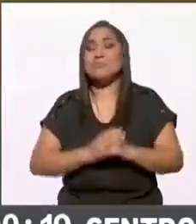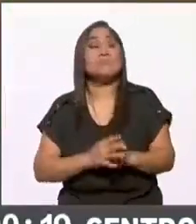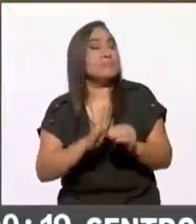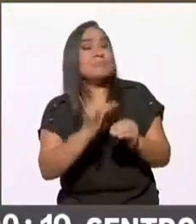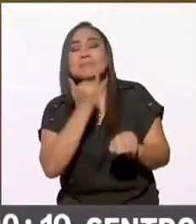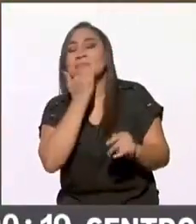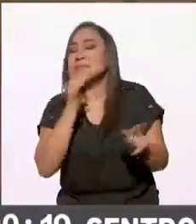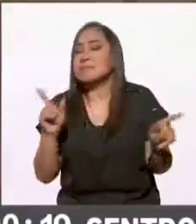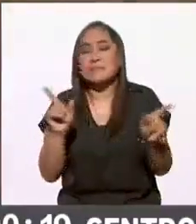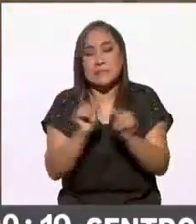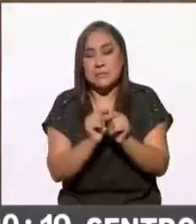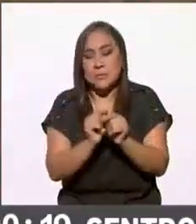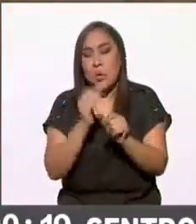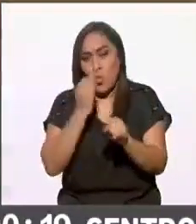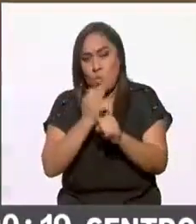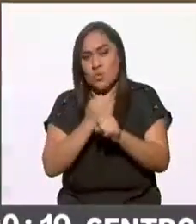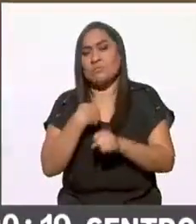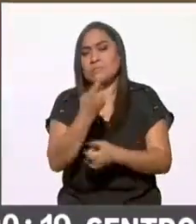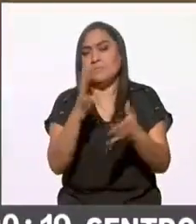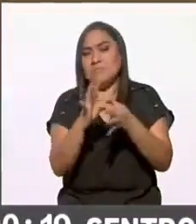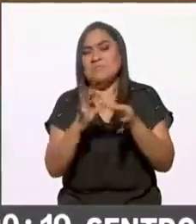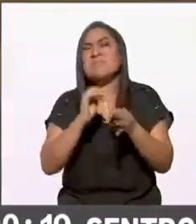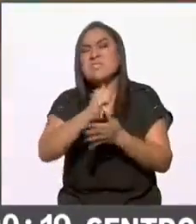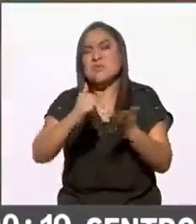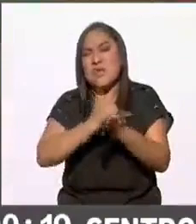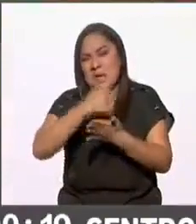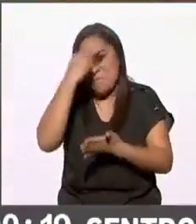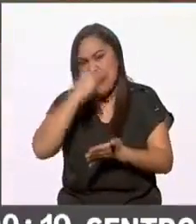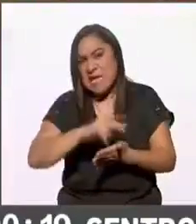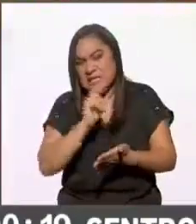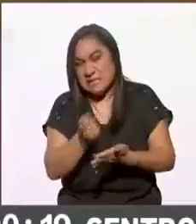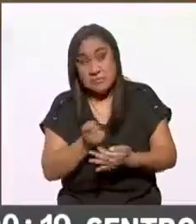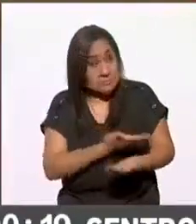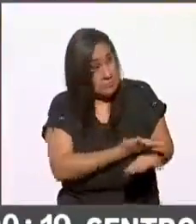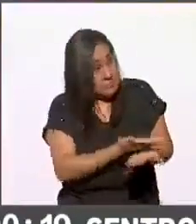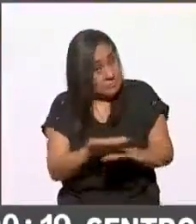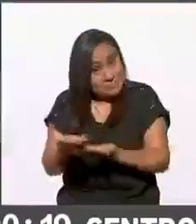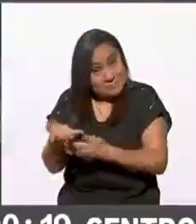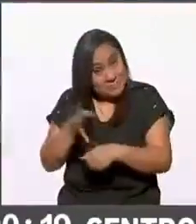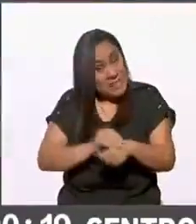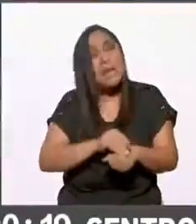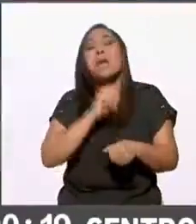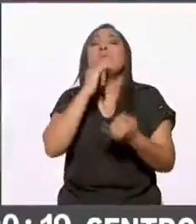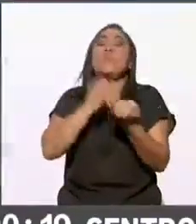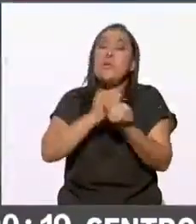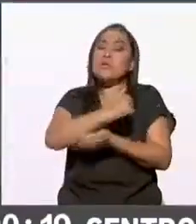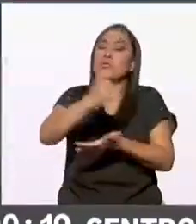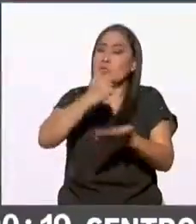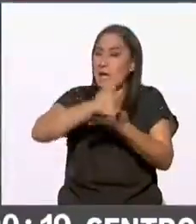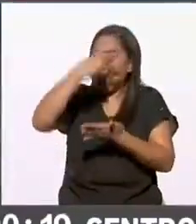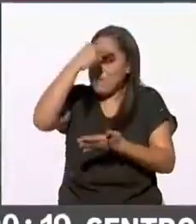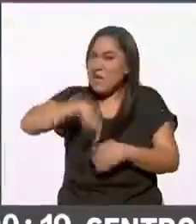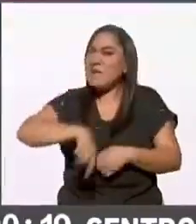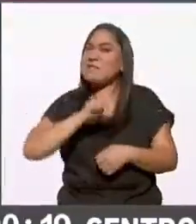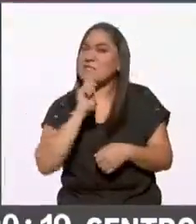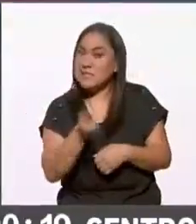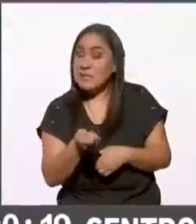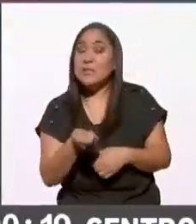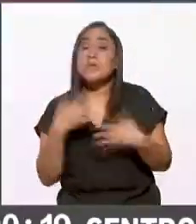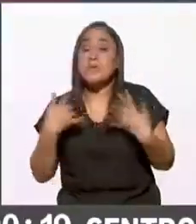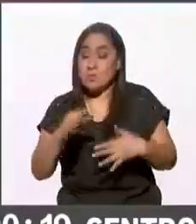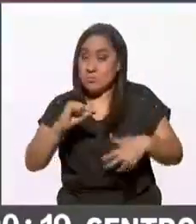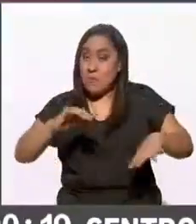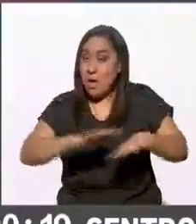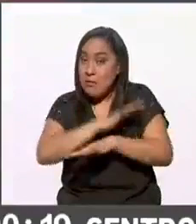gustaría hacer unos datos sobre la Ciudad de México importante si están de acuerdo también tenemos datos de la Ciudad de México aquí hay bastantes